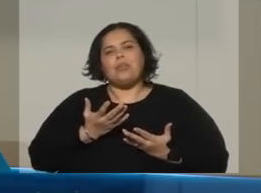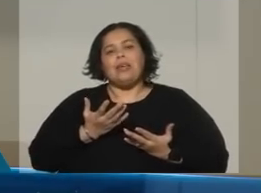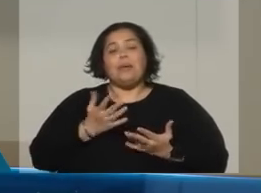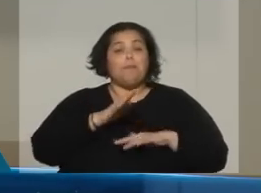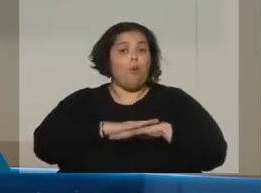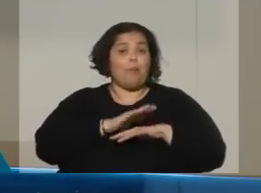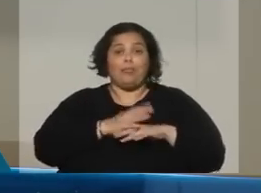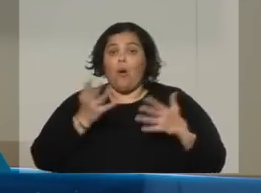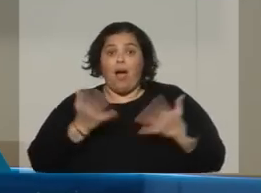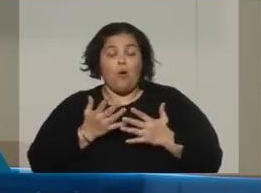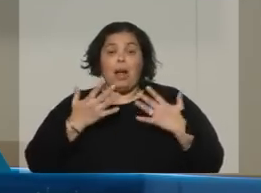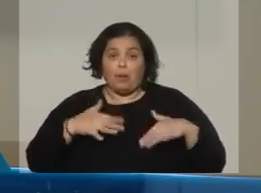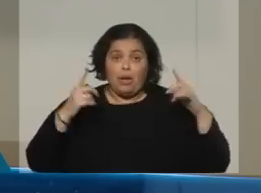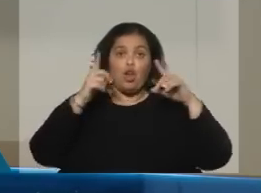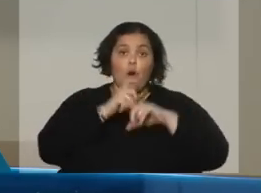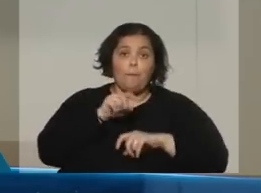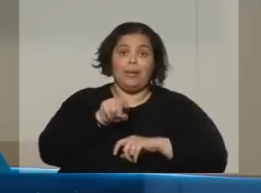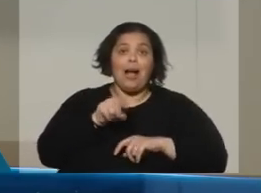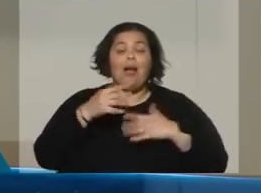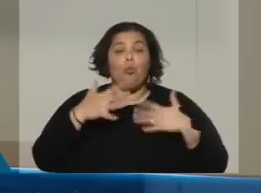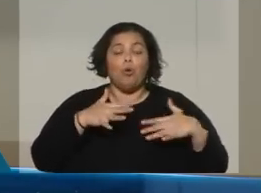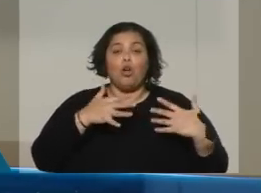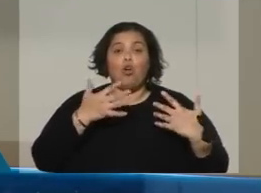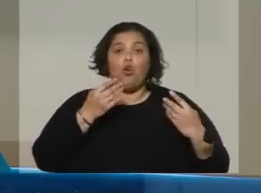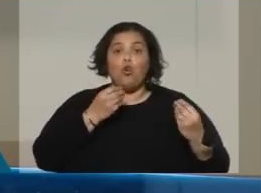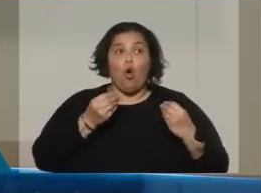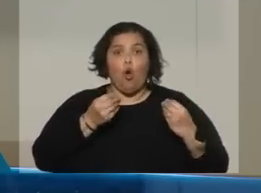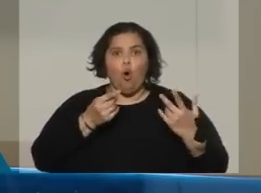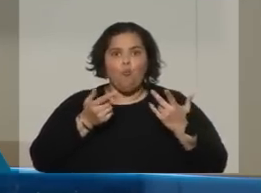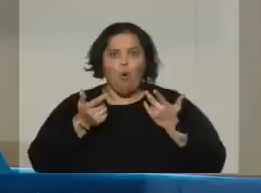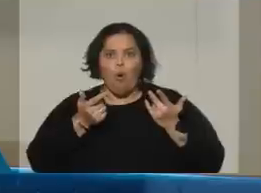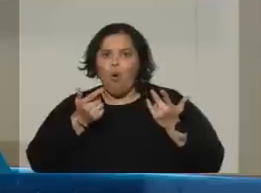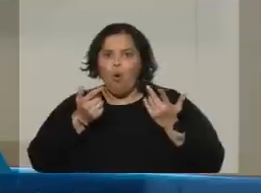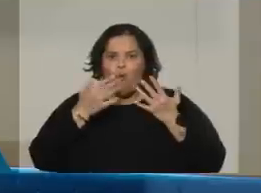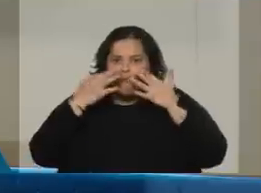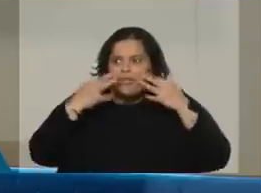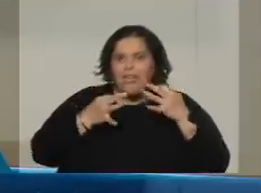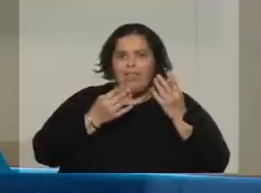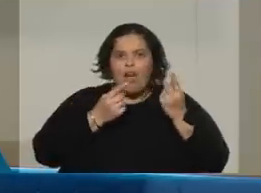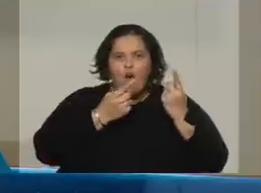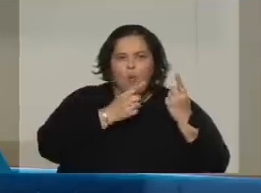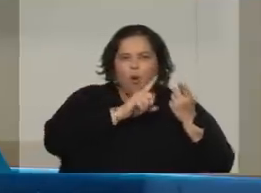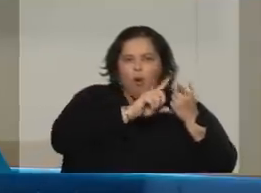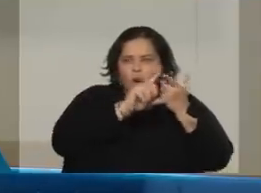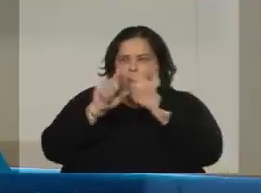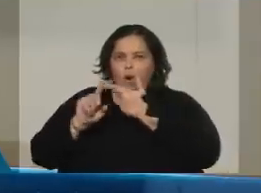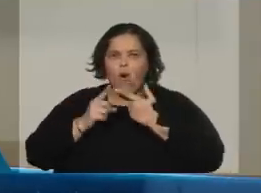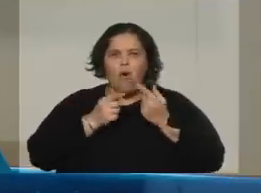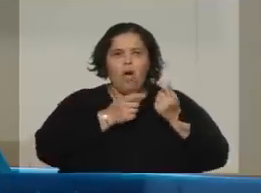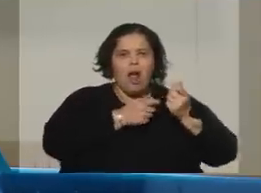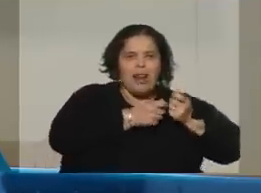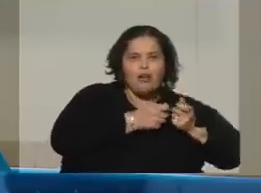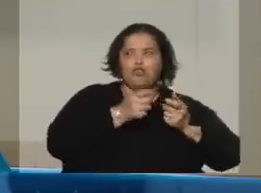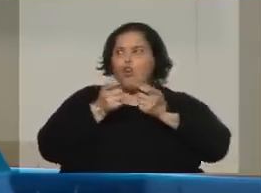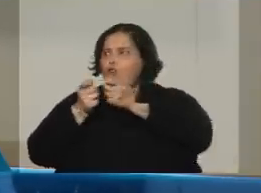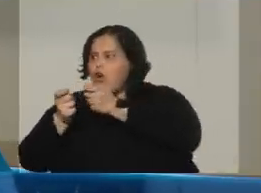cruciales porque se está jugando allí una verdadera partida de ajedrez entre los dos principales partidos, el PSOE y el PP,